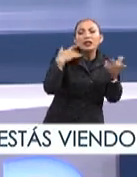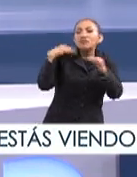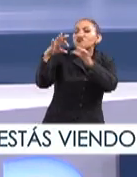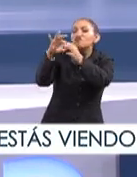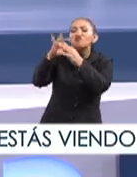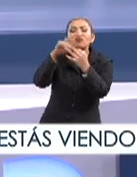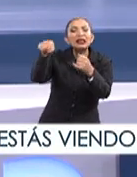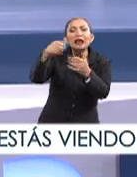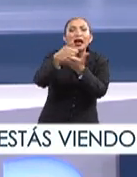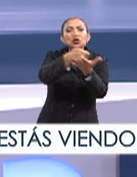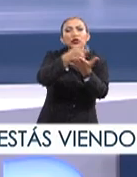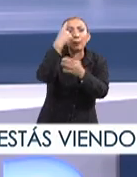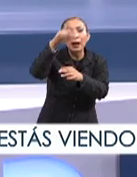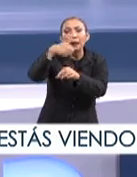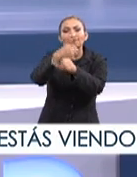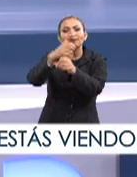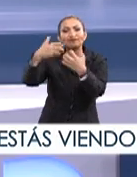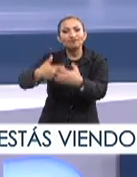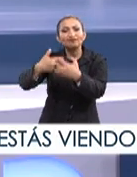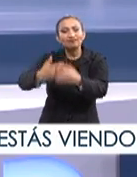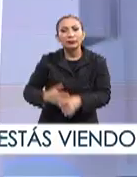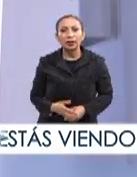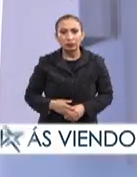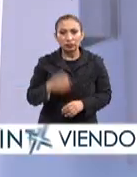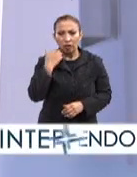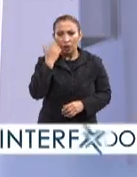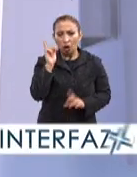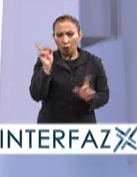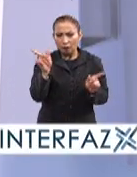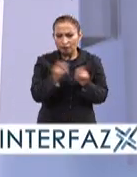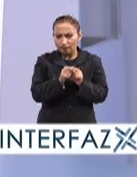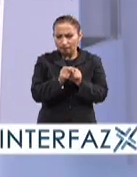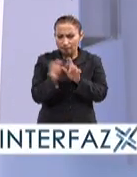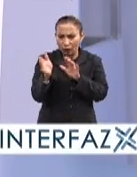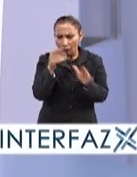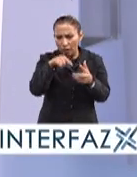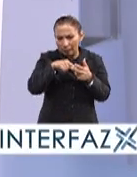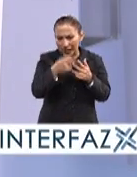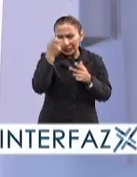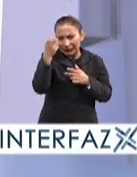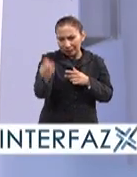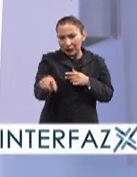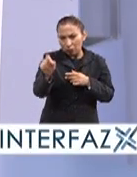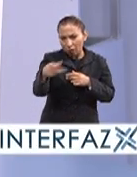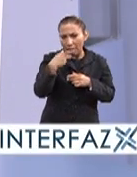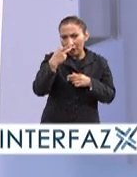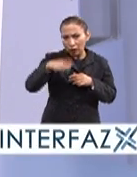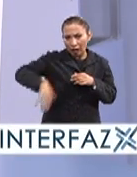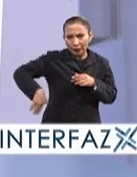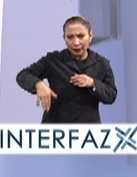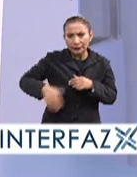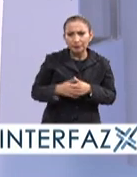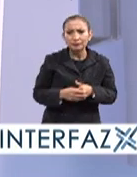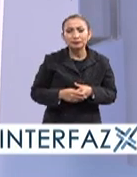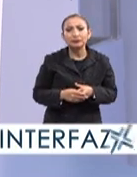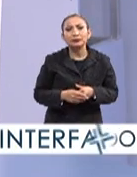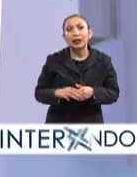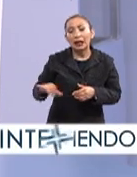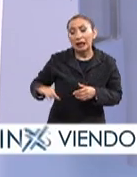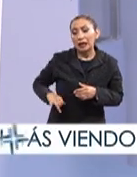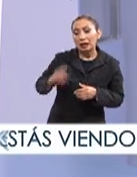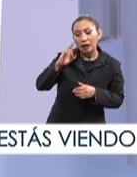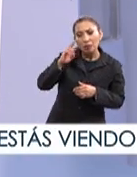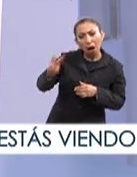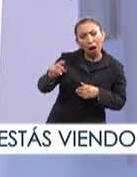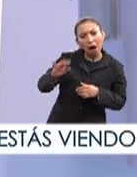de fuerzas que se utilizaron para lograrlo? Me gustaría hacer una breve introducción relacionada con lo que estábamos comentando. El interés en los